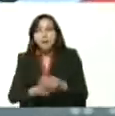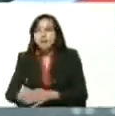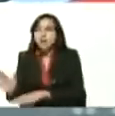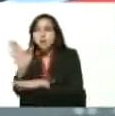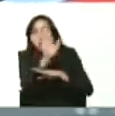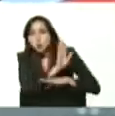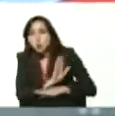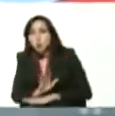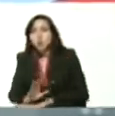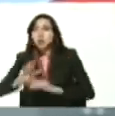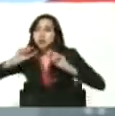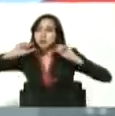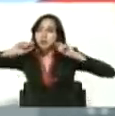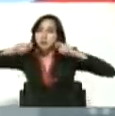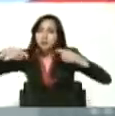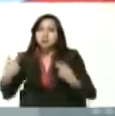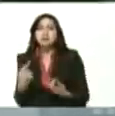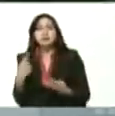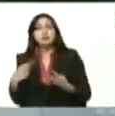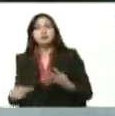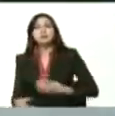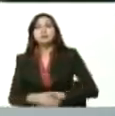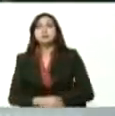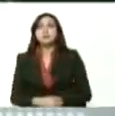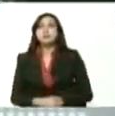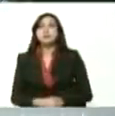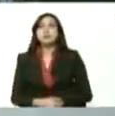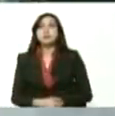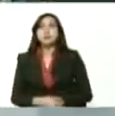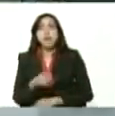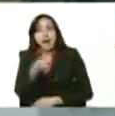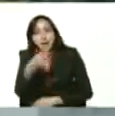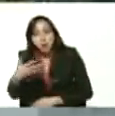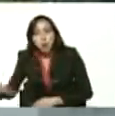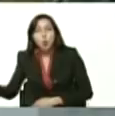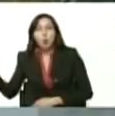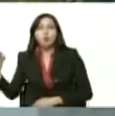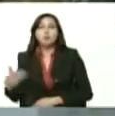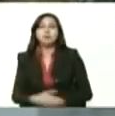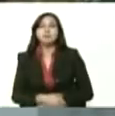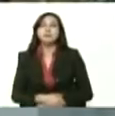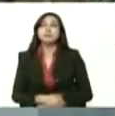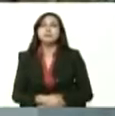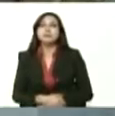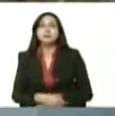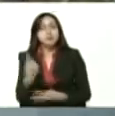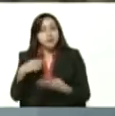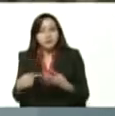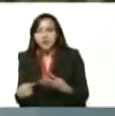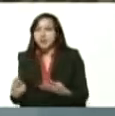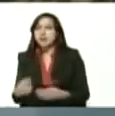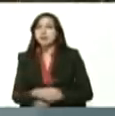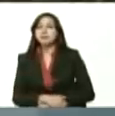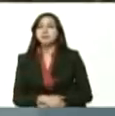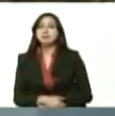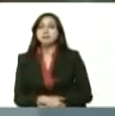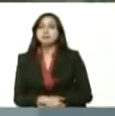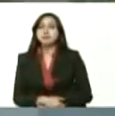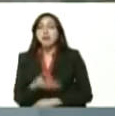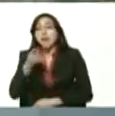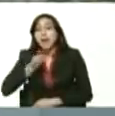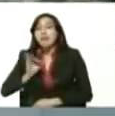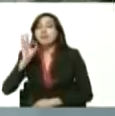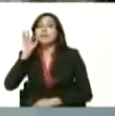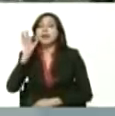la producción de maíz amarillo maíz blanco arroz soya café